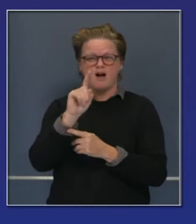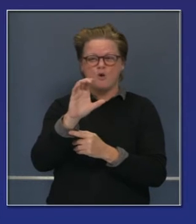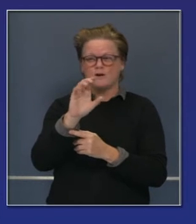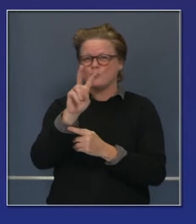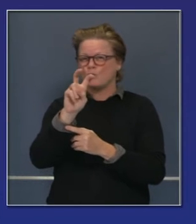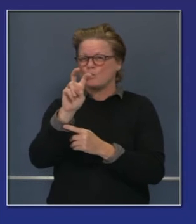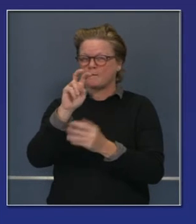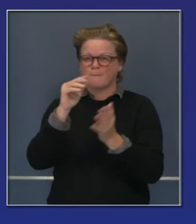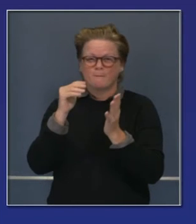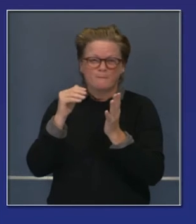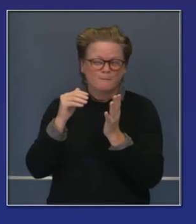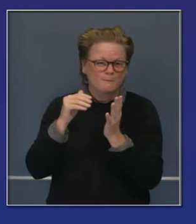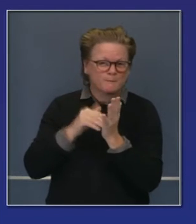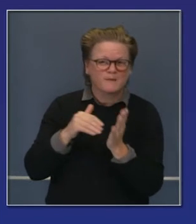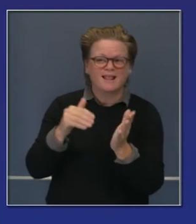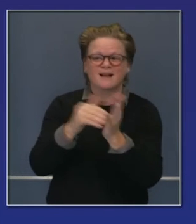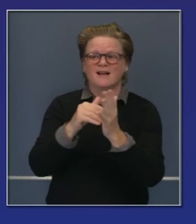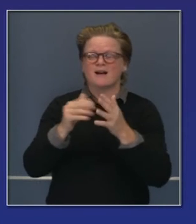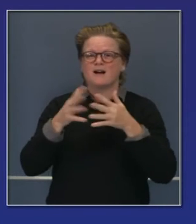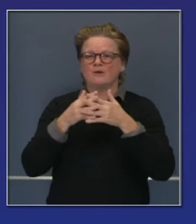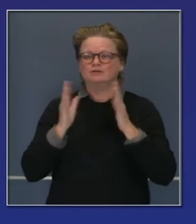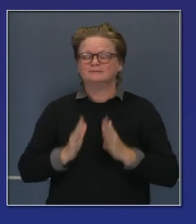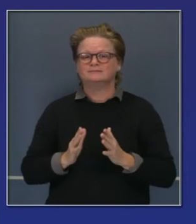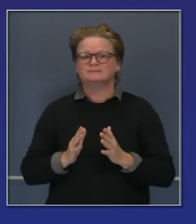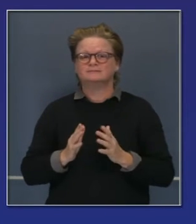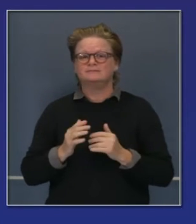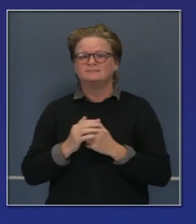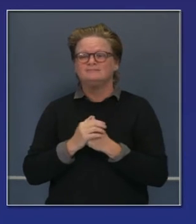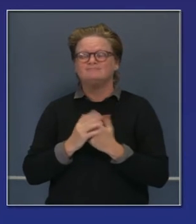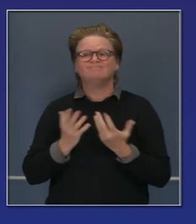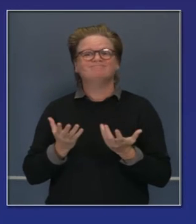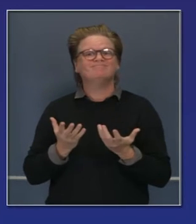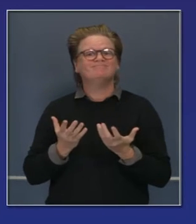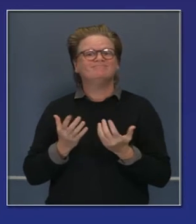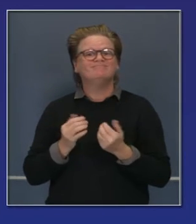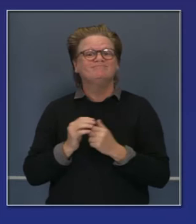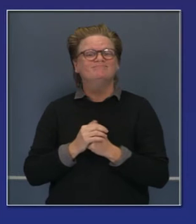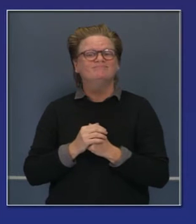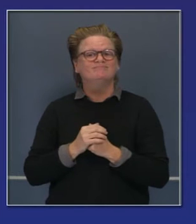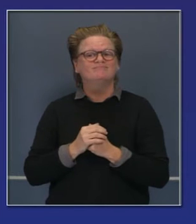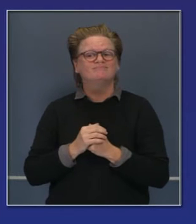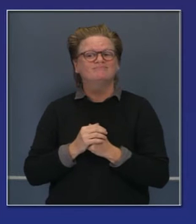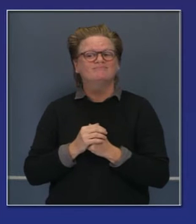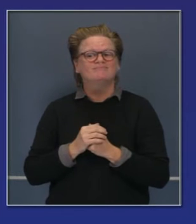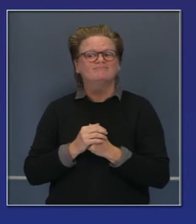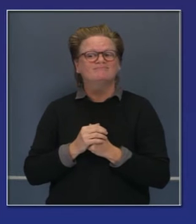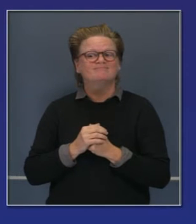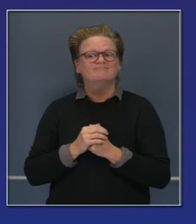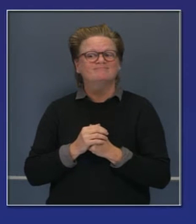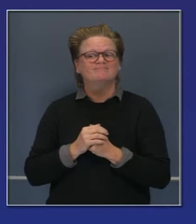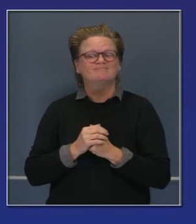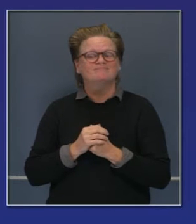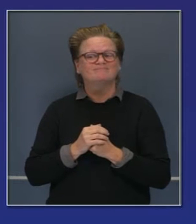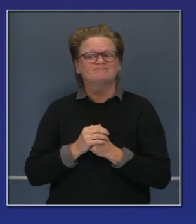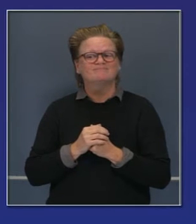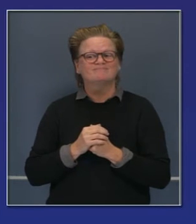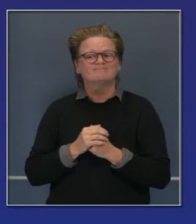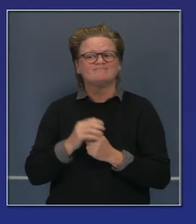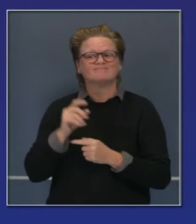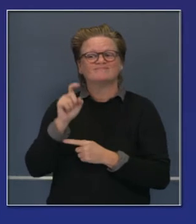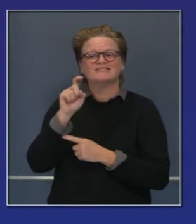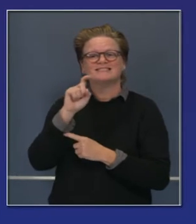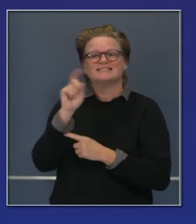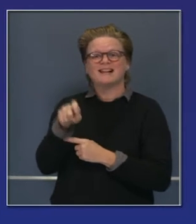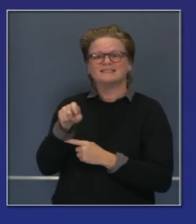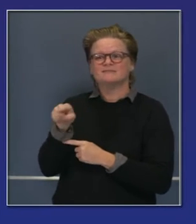millares de estadounidenses. El prospecto en California, la Corte Suprema de Texas,